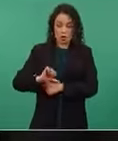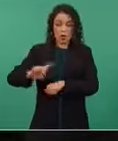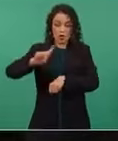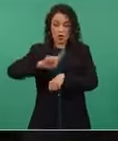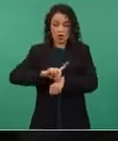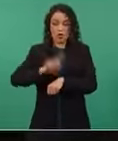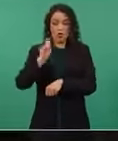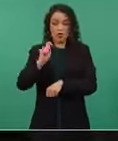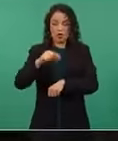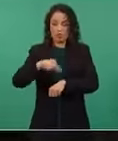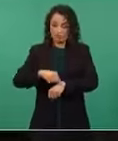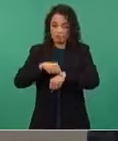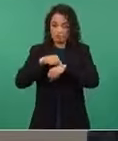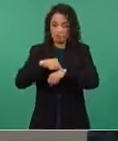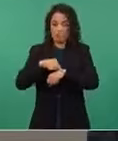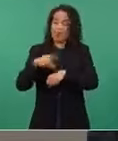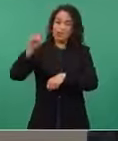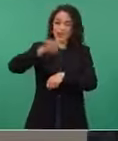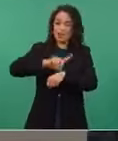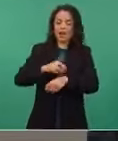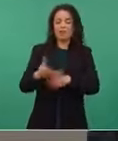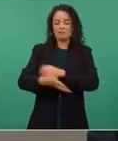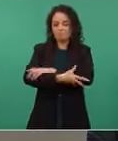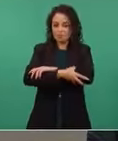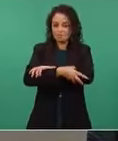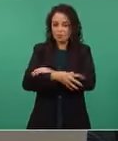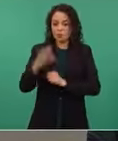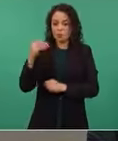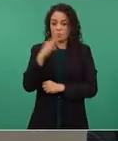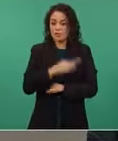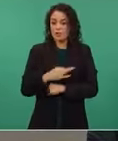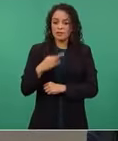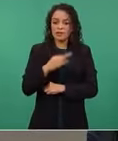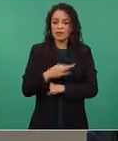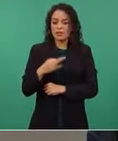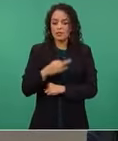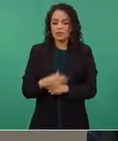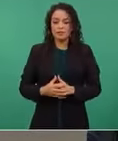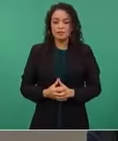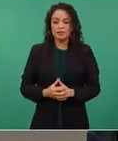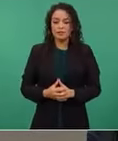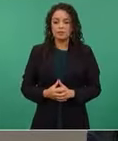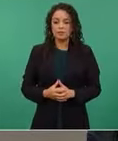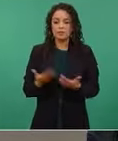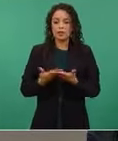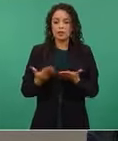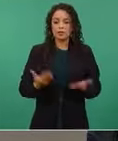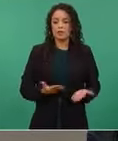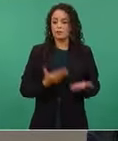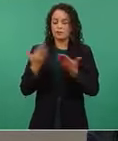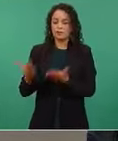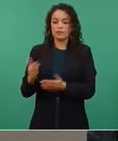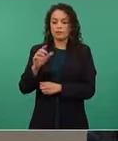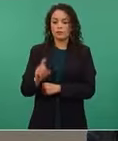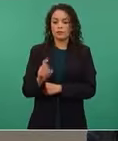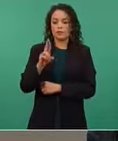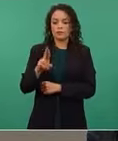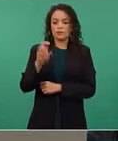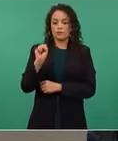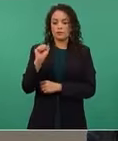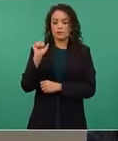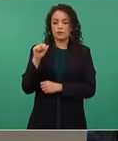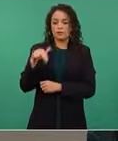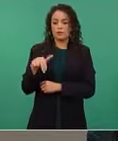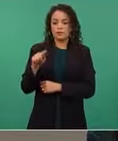desde la fraternidad. Muchas felicidades y a continuación le doy la palabra al doctor Santos Preciado.